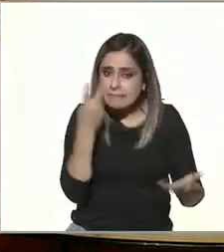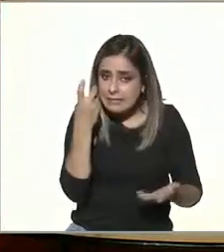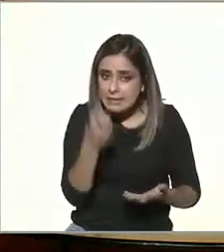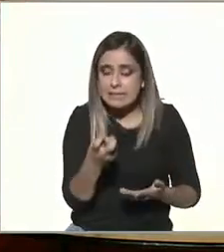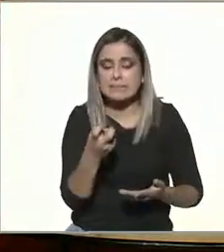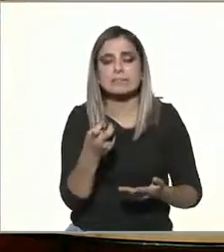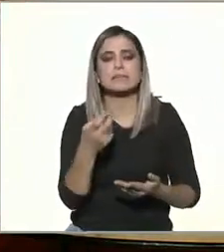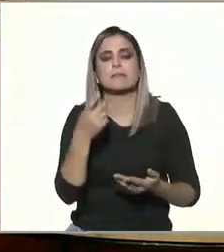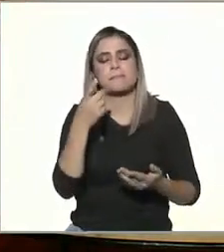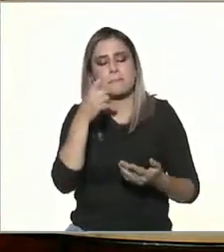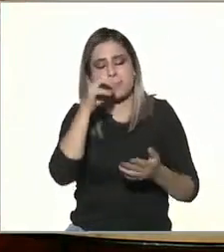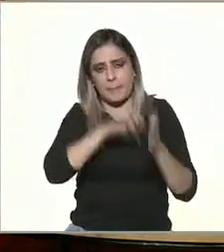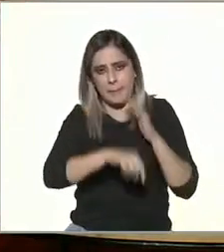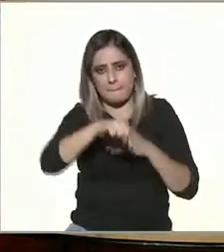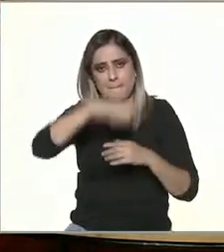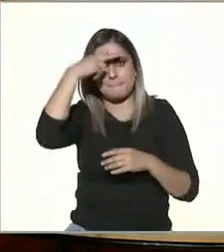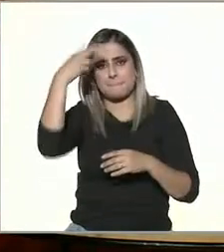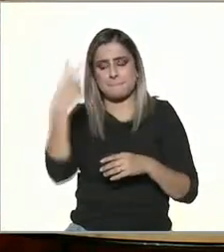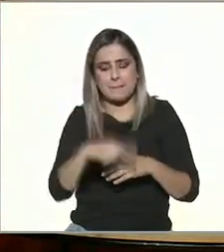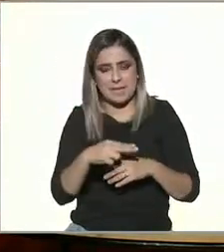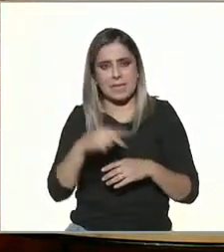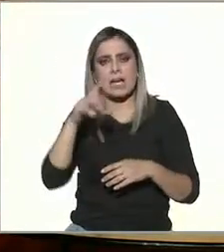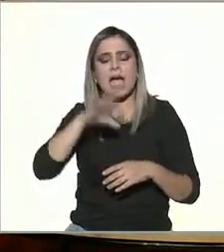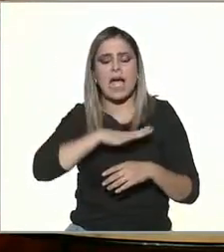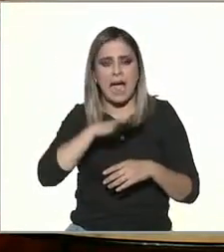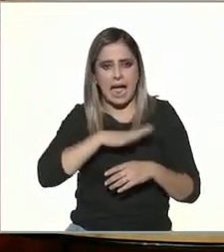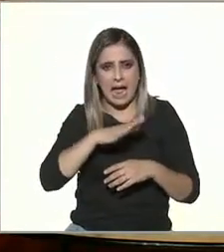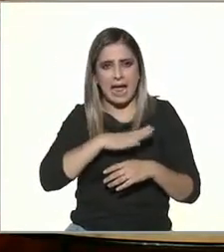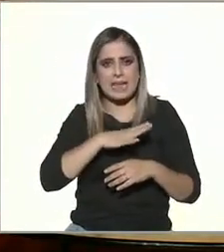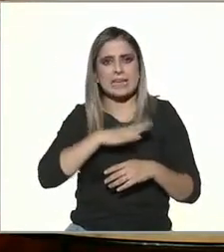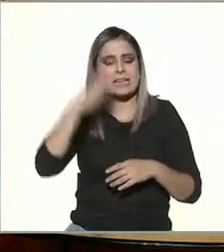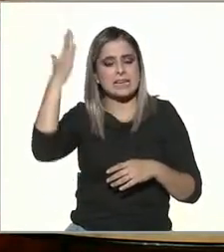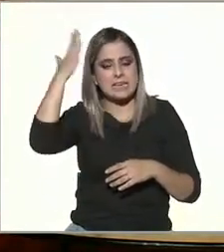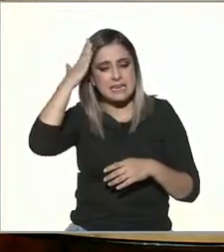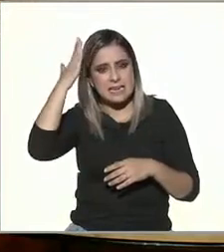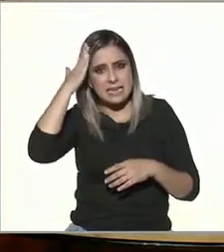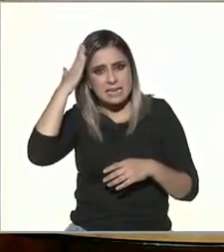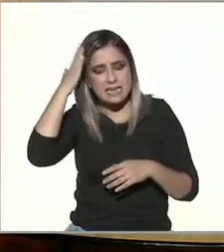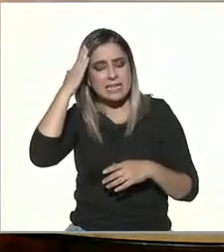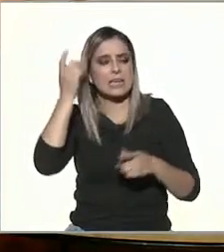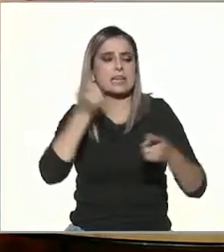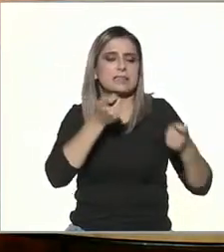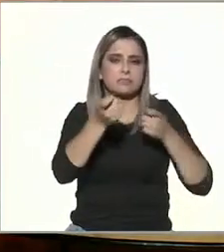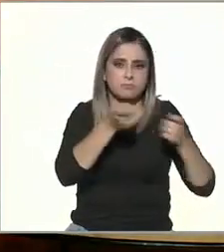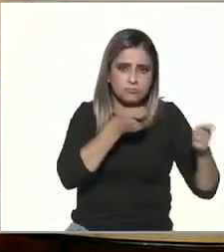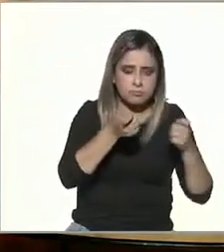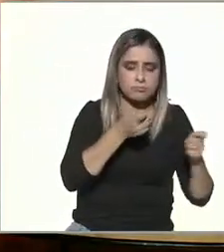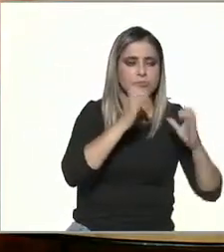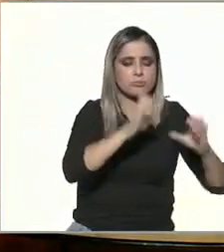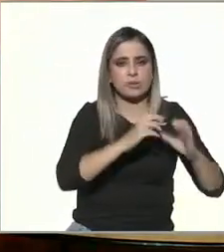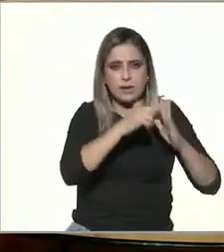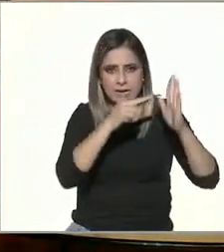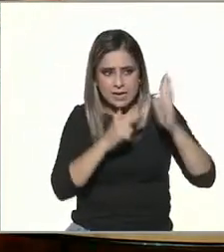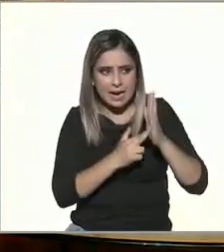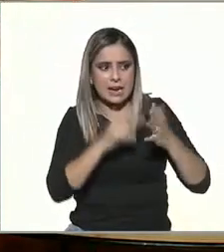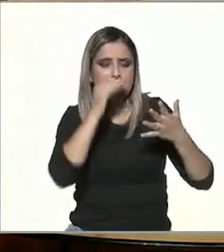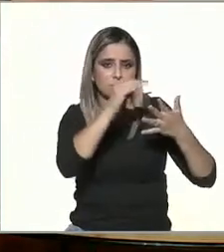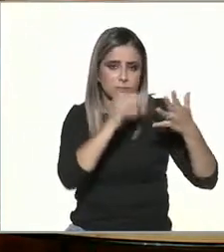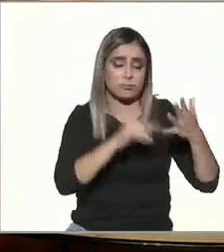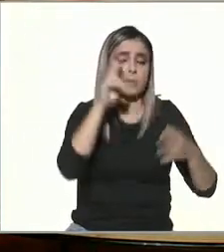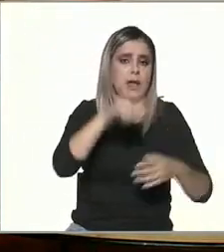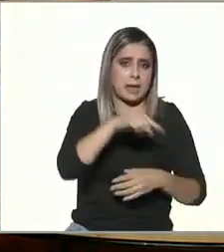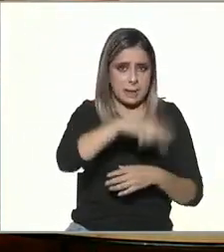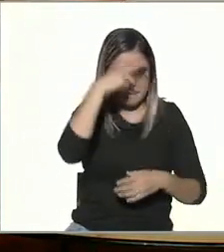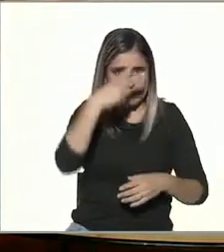posiciona a México como un país liderando eso es mi deseo Latinoamérica en el sentido es como oye tenemos una posición privilegiada